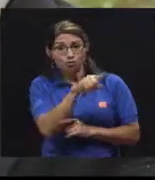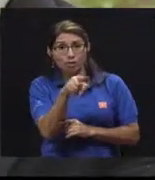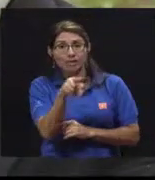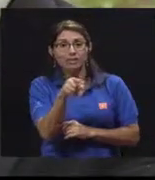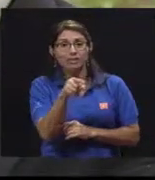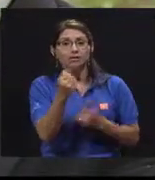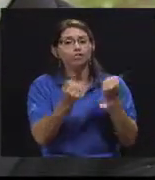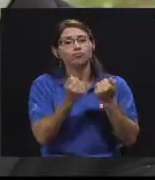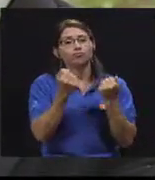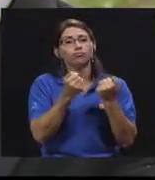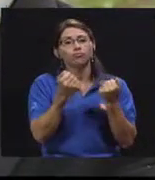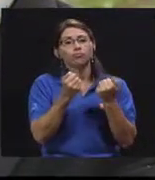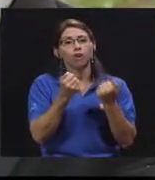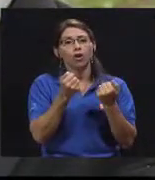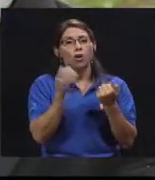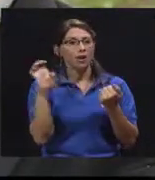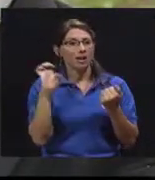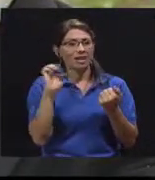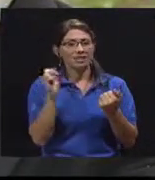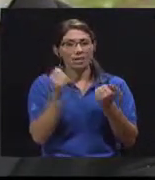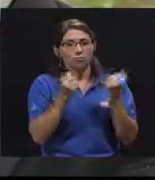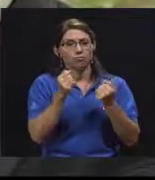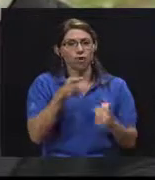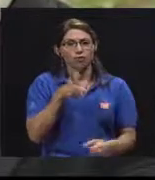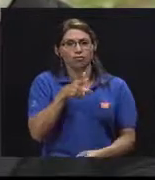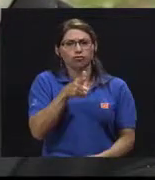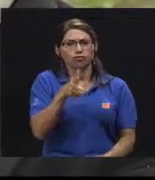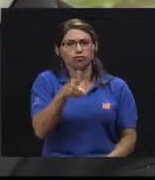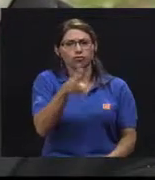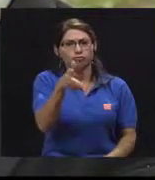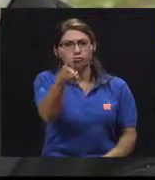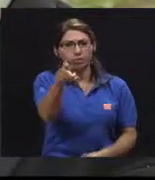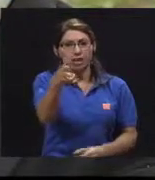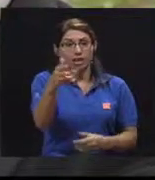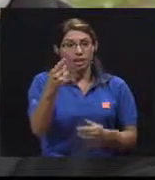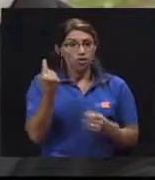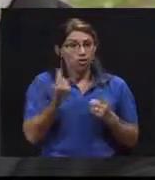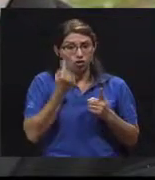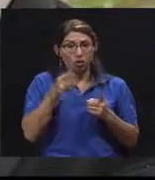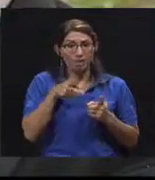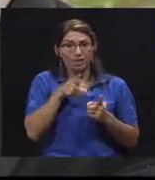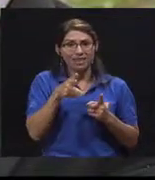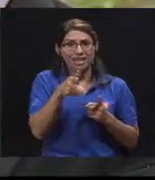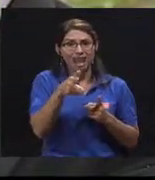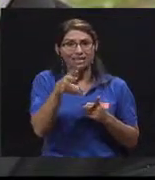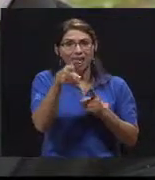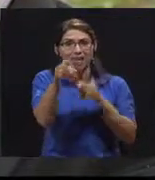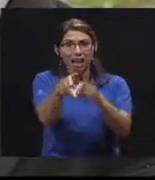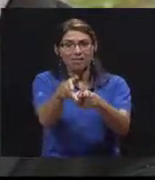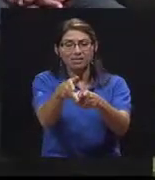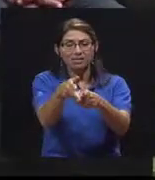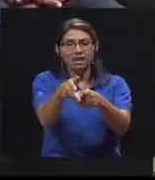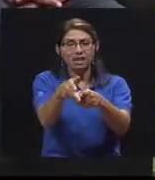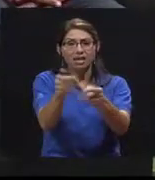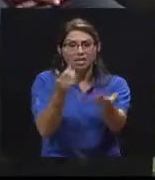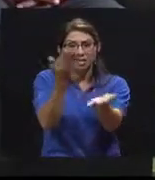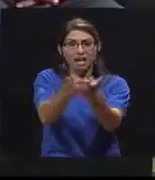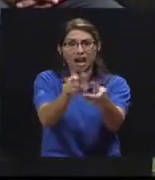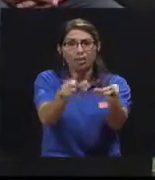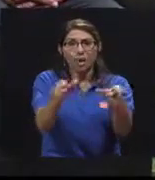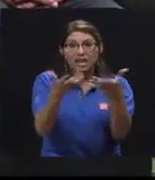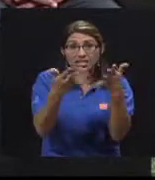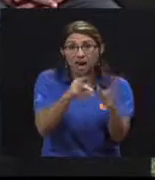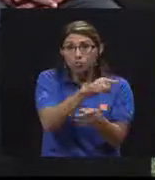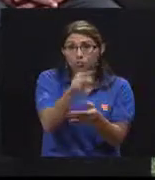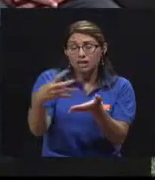trasladen y vayan a la emergencia como tal, con solo trasladarse, ¿se cobra ya el servicio a la Caja? No,